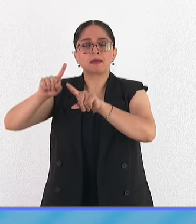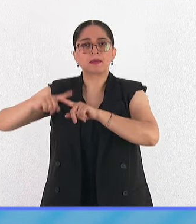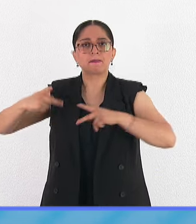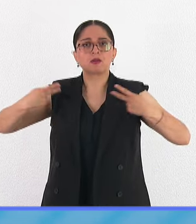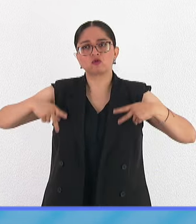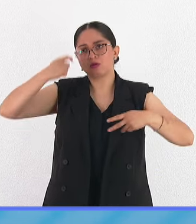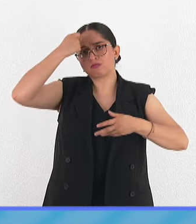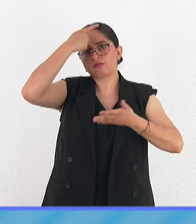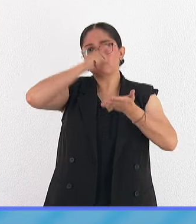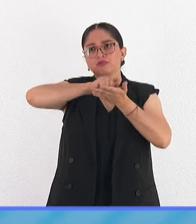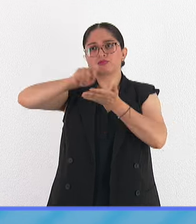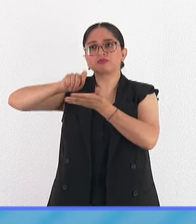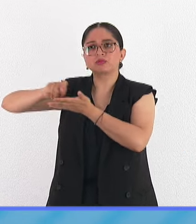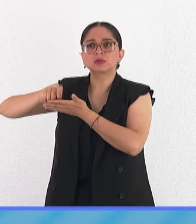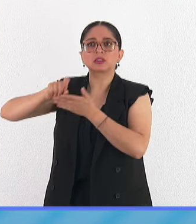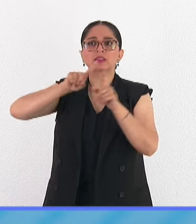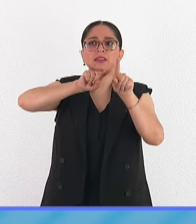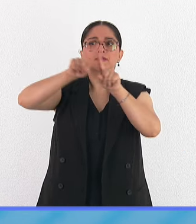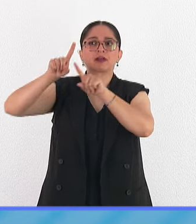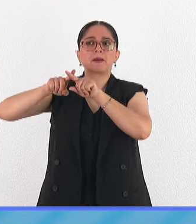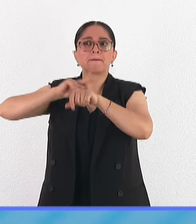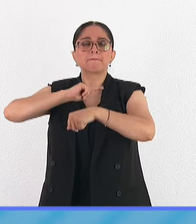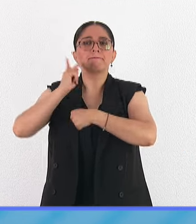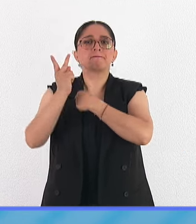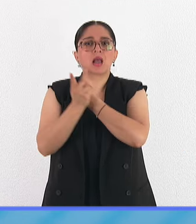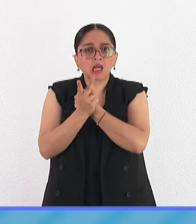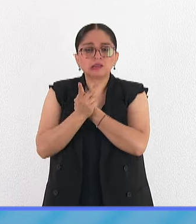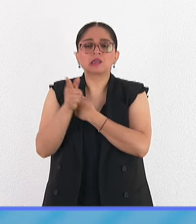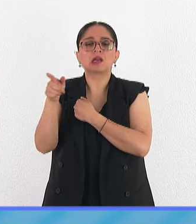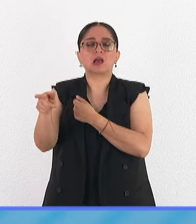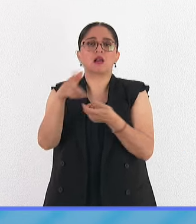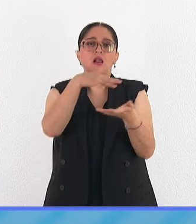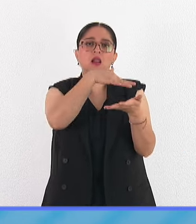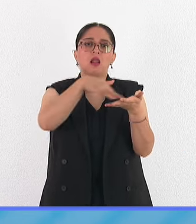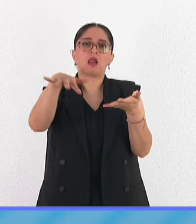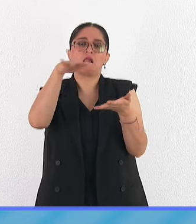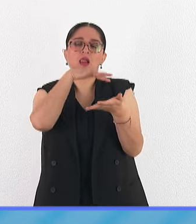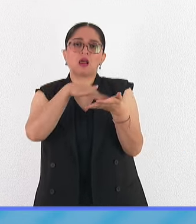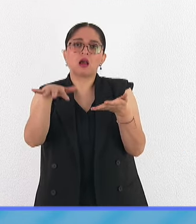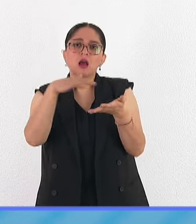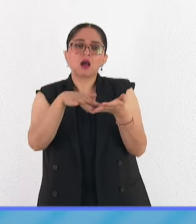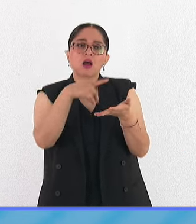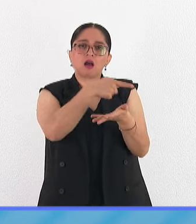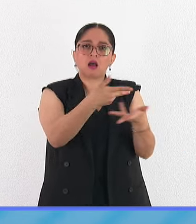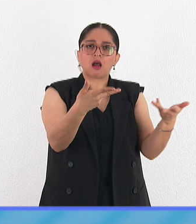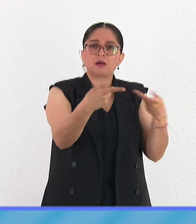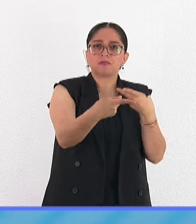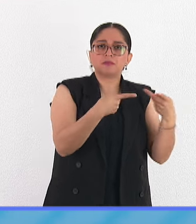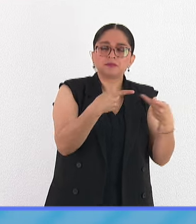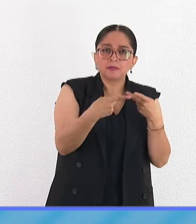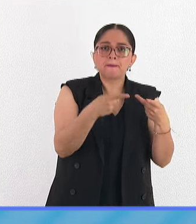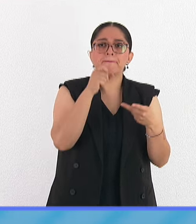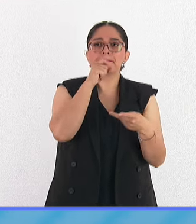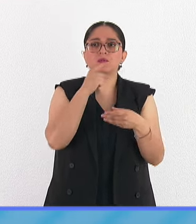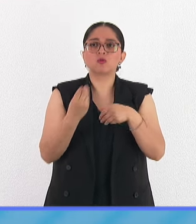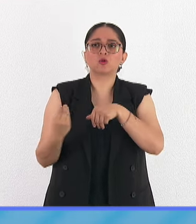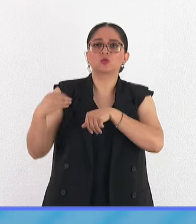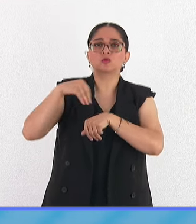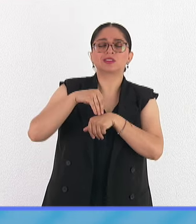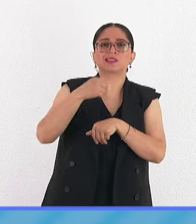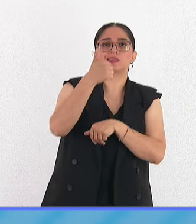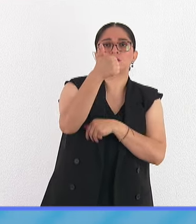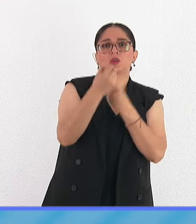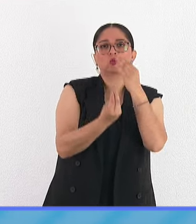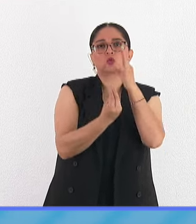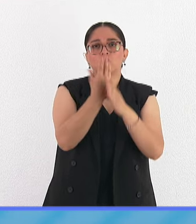y pensadores de muy diferentes países le dan vida a sus obras, a sus escritos, y recientemente se agregaron seis nuevos contenidos.